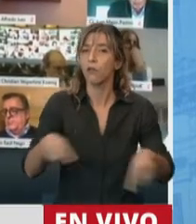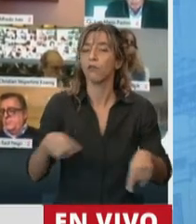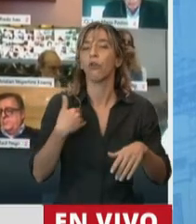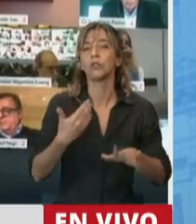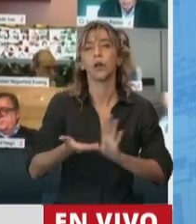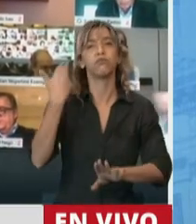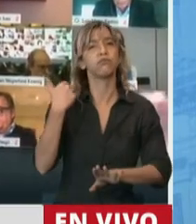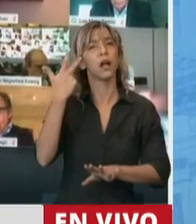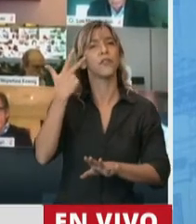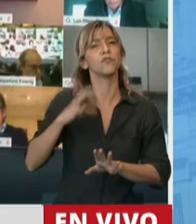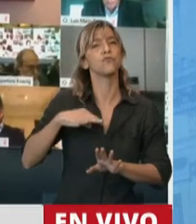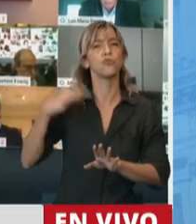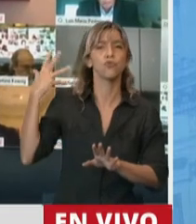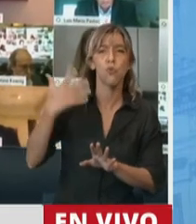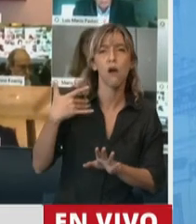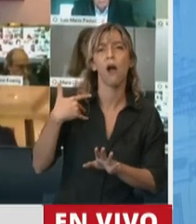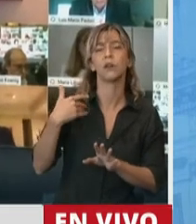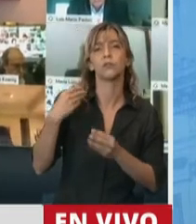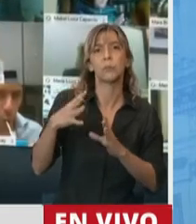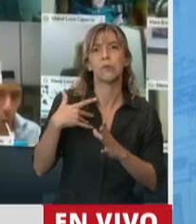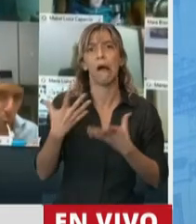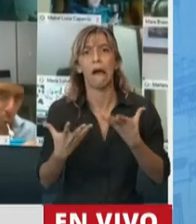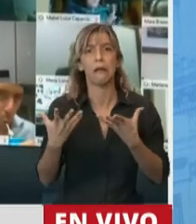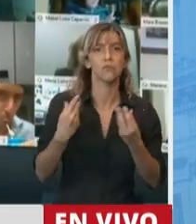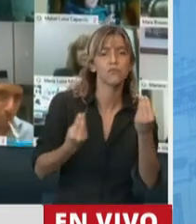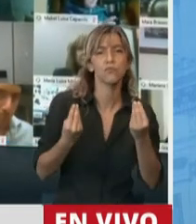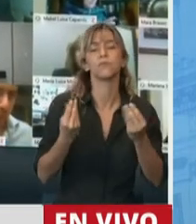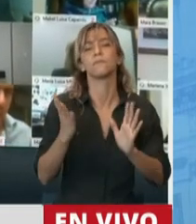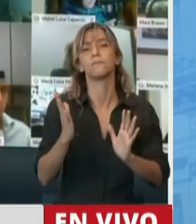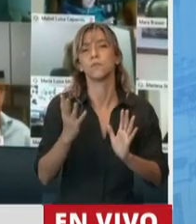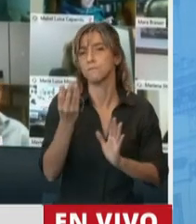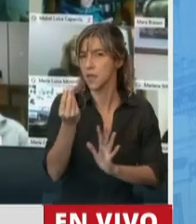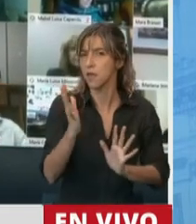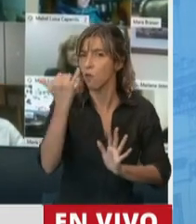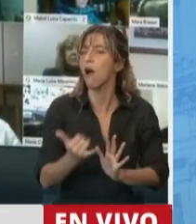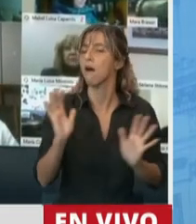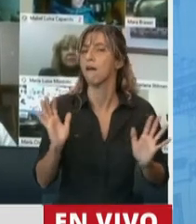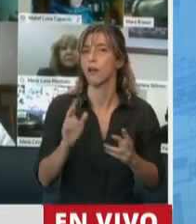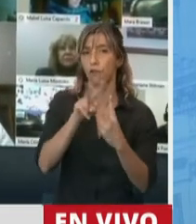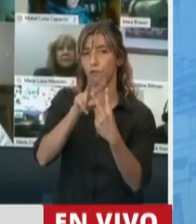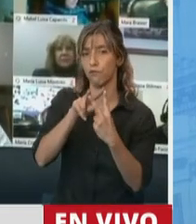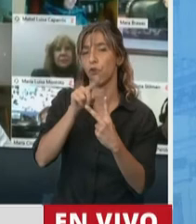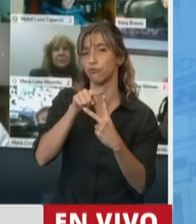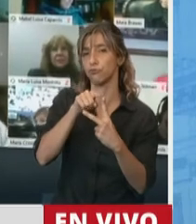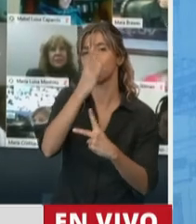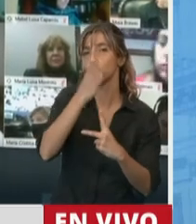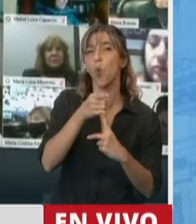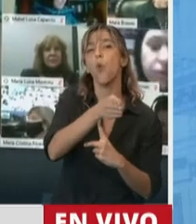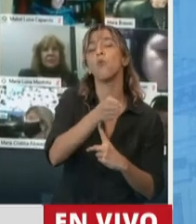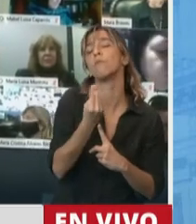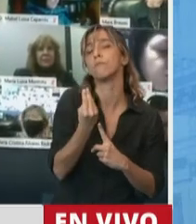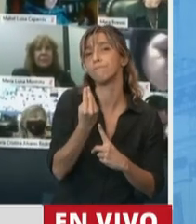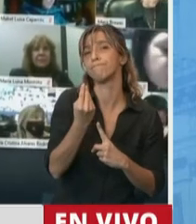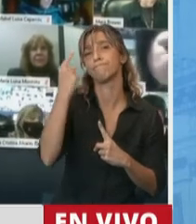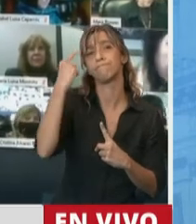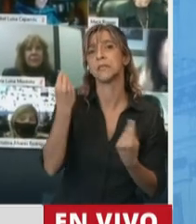para octuaculizar el avance del teletrabajo en el país. Uno de esos temores es la precarización del trabajo. Sin embargo,